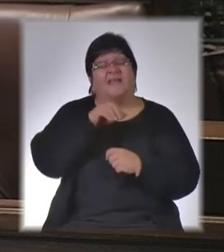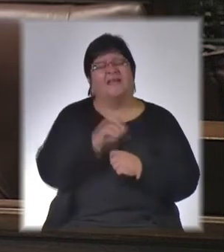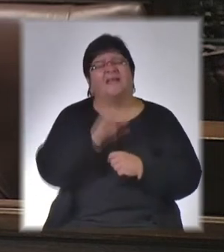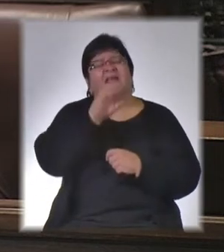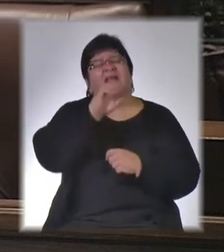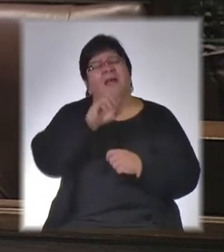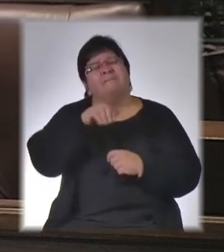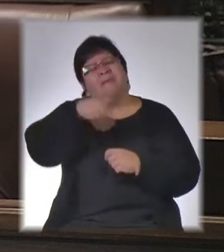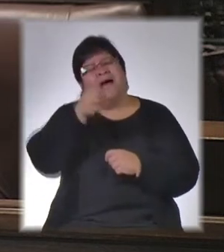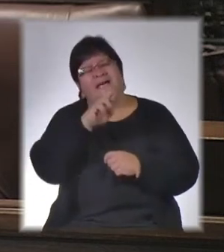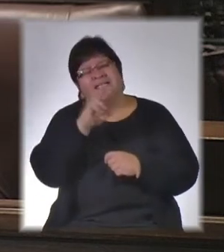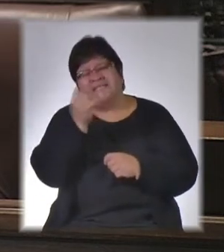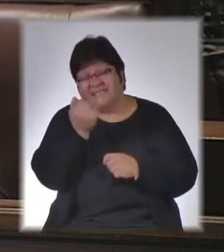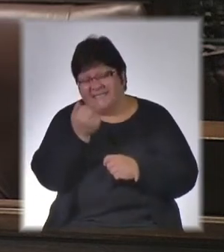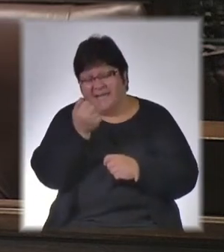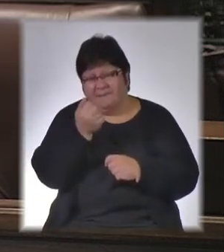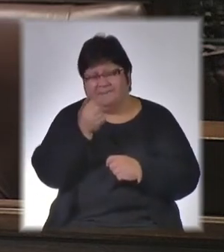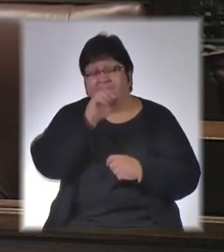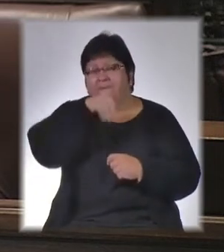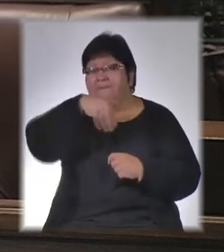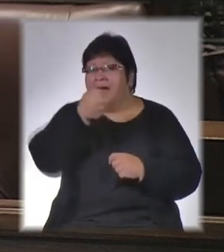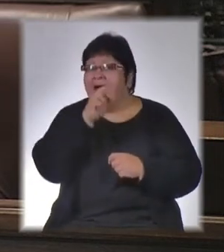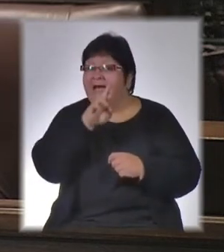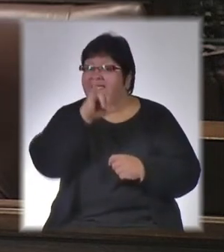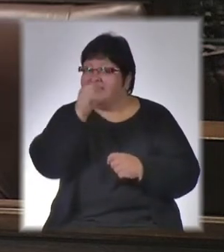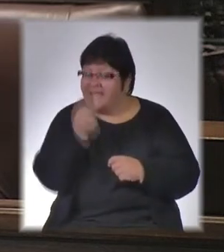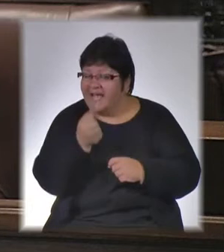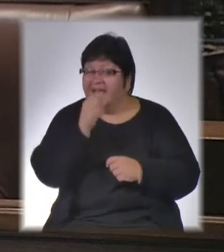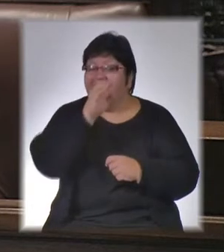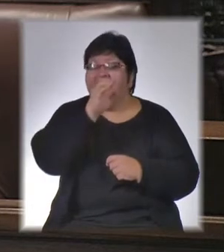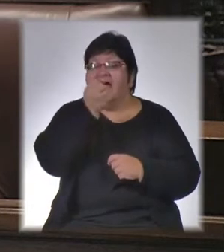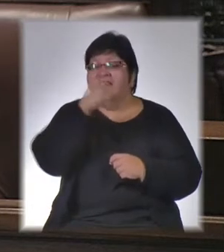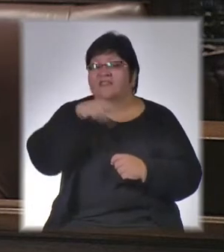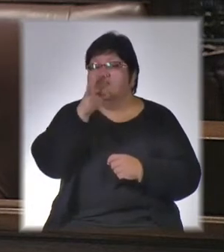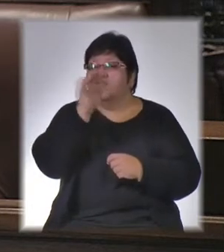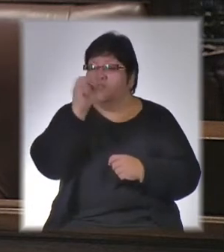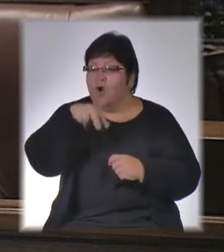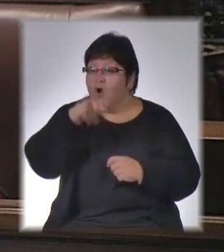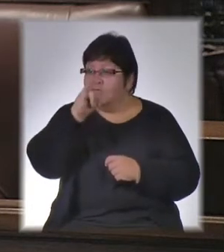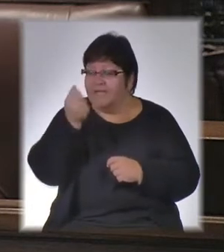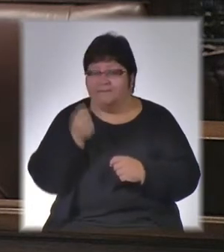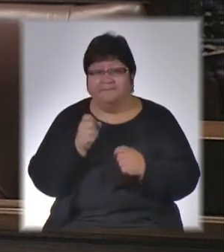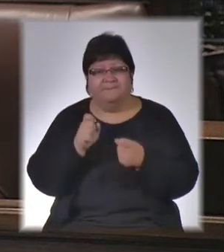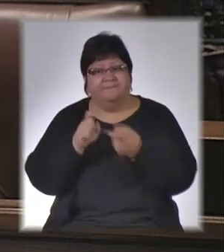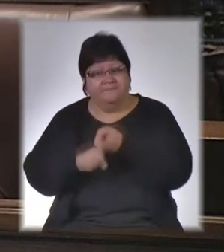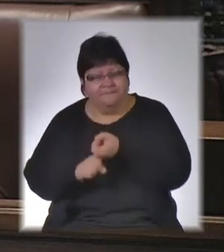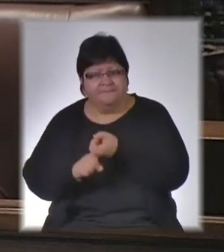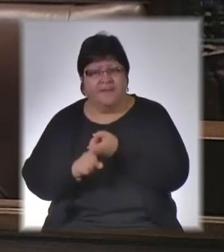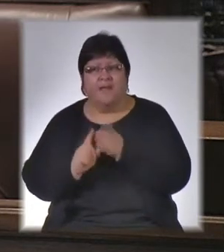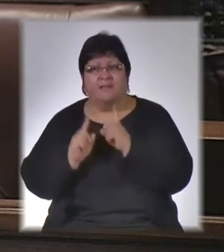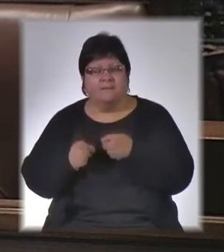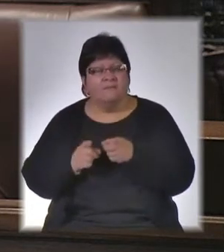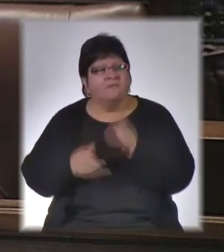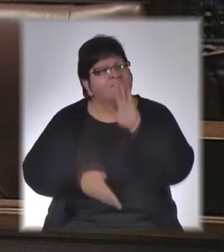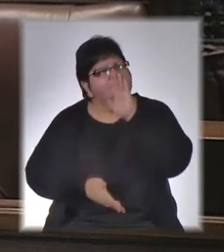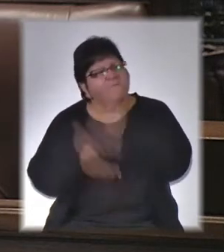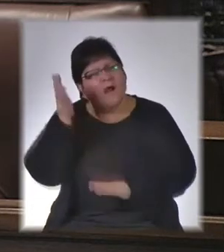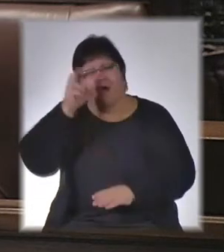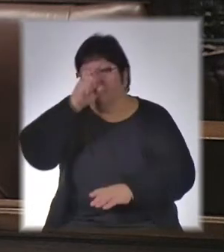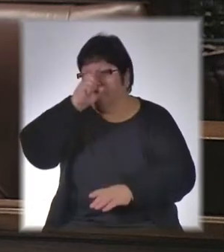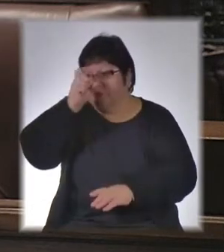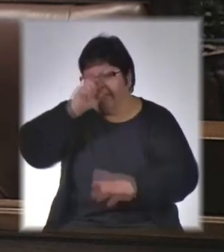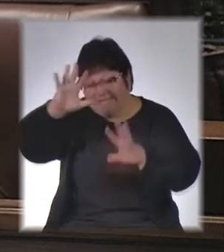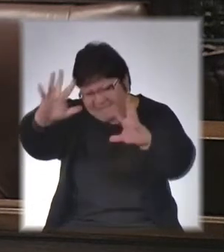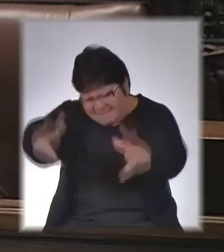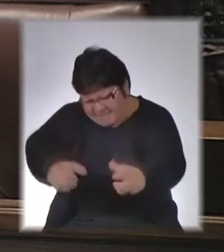y Mario Martínez Suárez, pareja oriunda también de Florida, que tuvo que exiliarse en Buenos Aires, fueron secuestrados